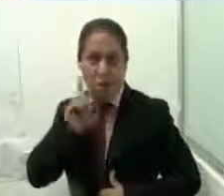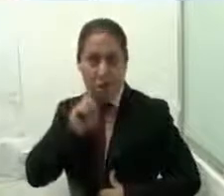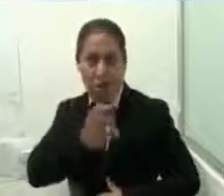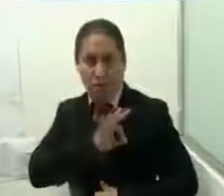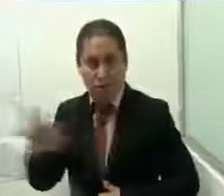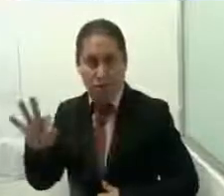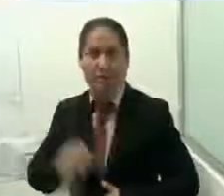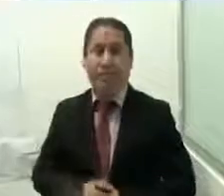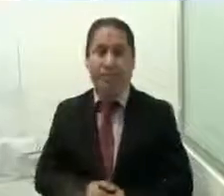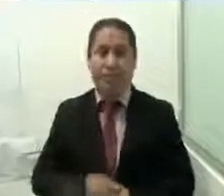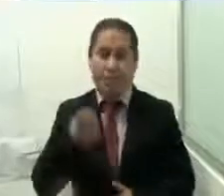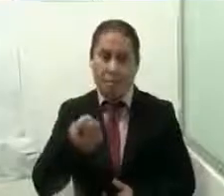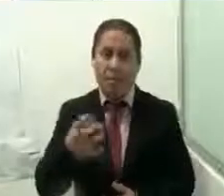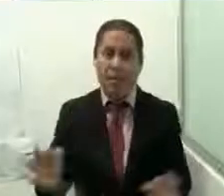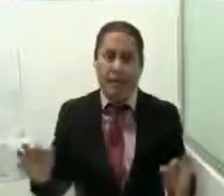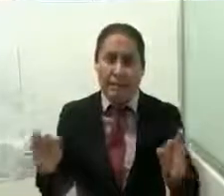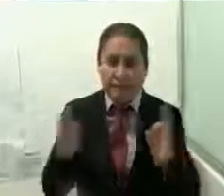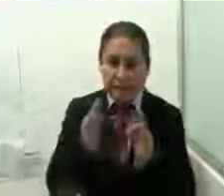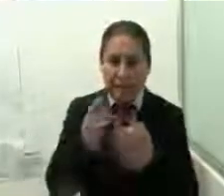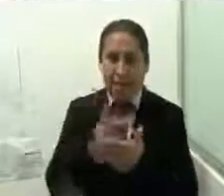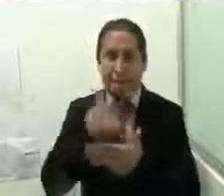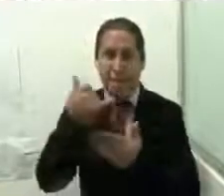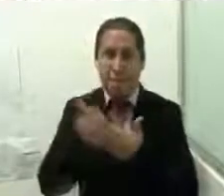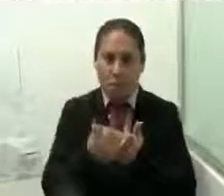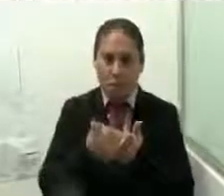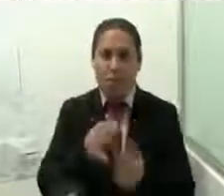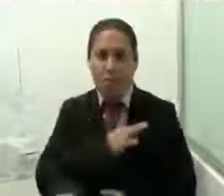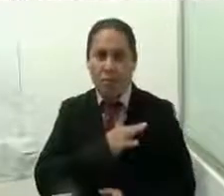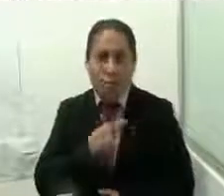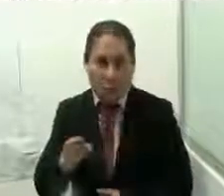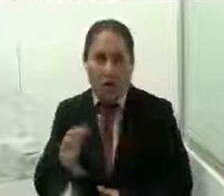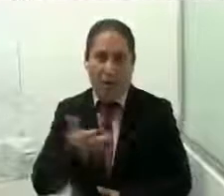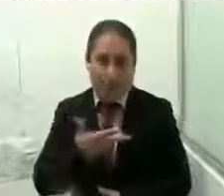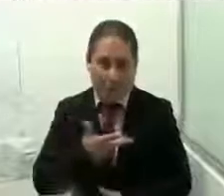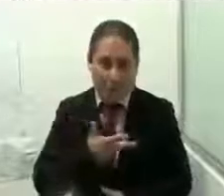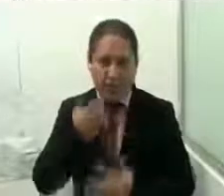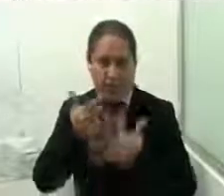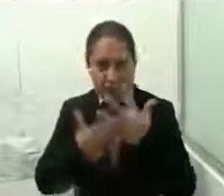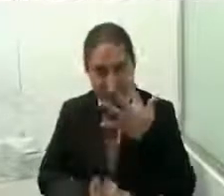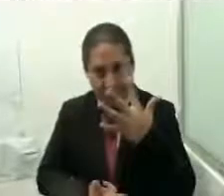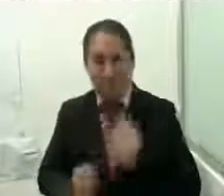para poder acercar todos los proyectos con los que contamos. Para